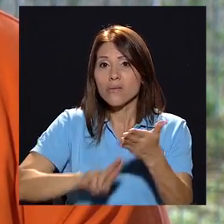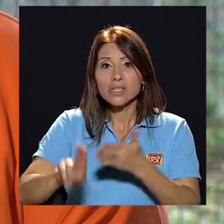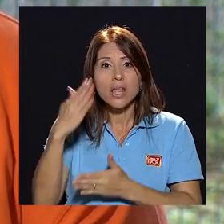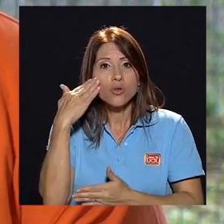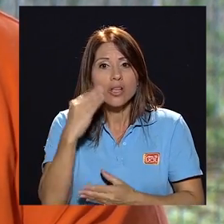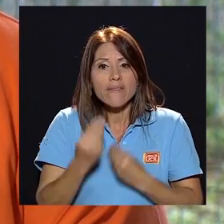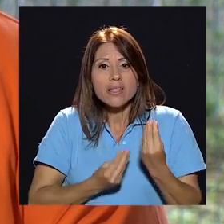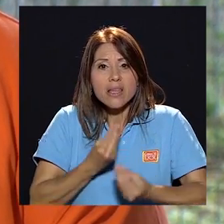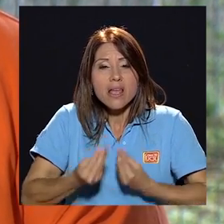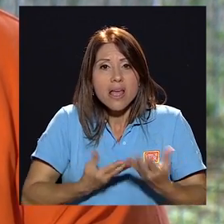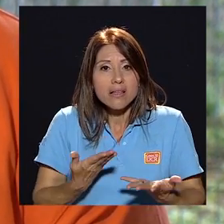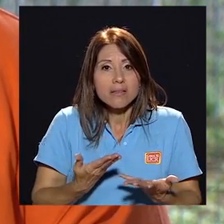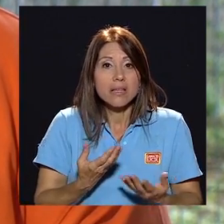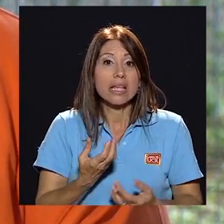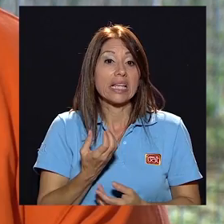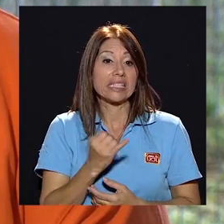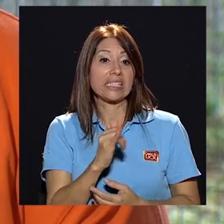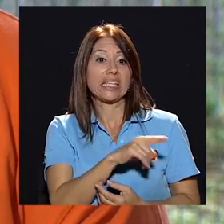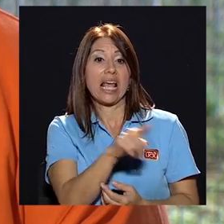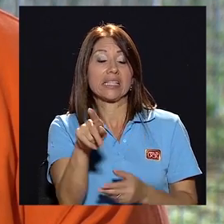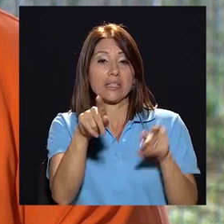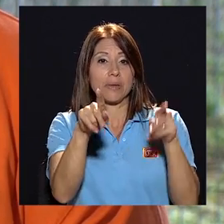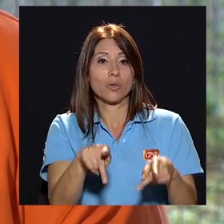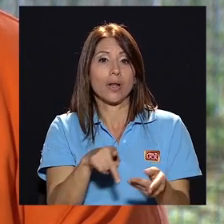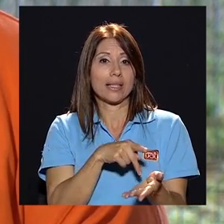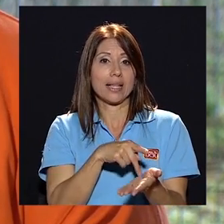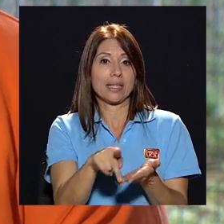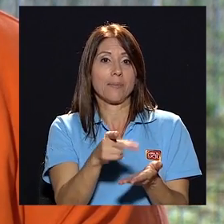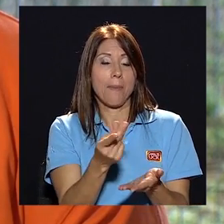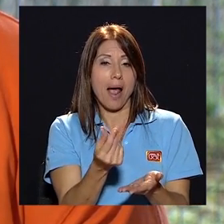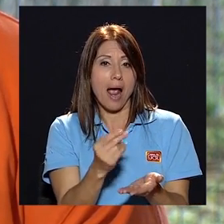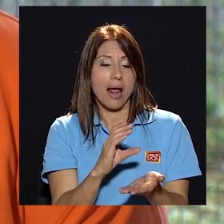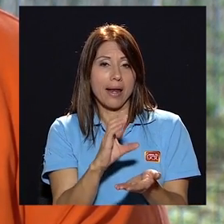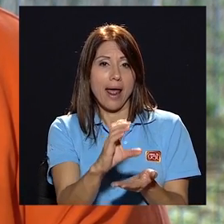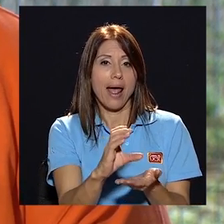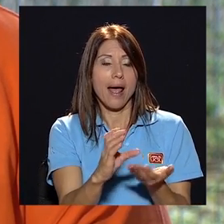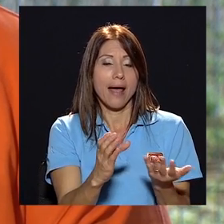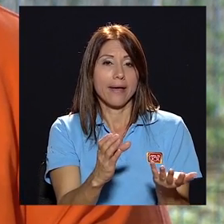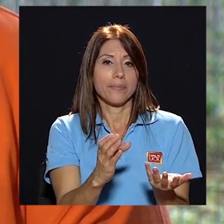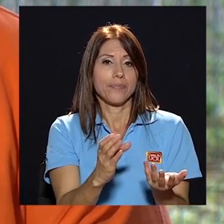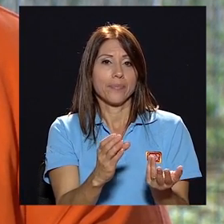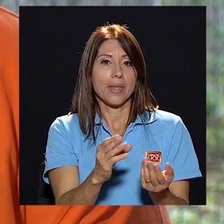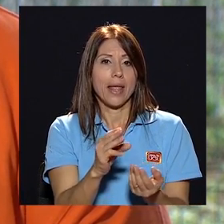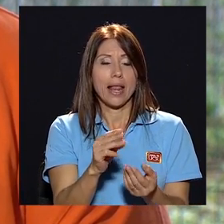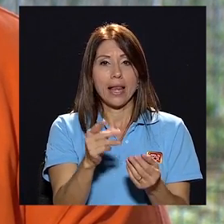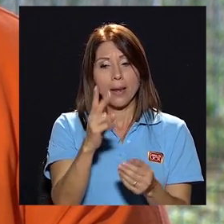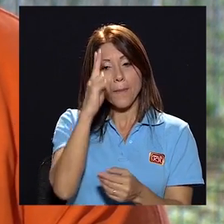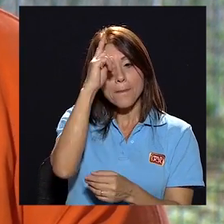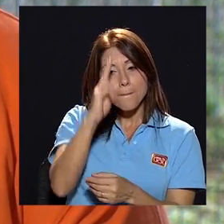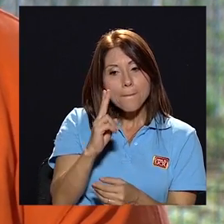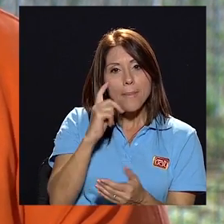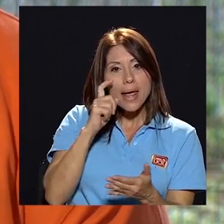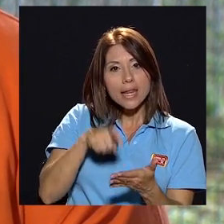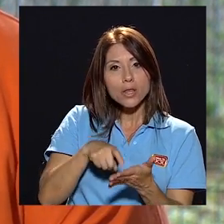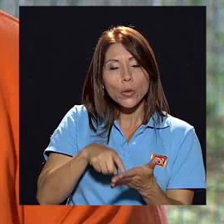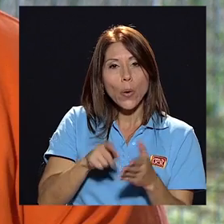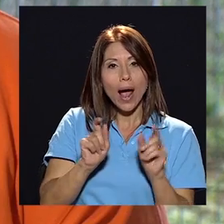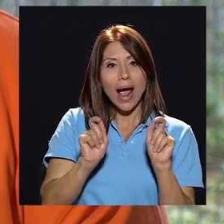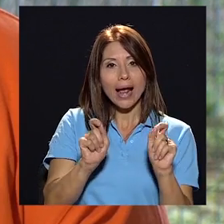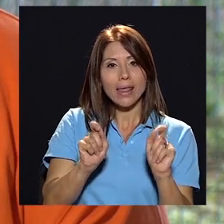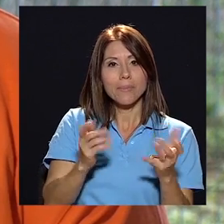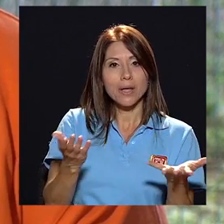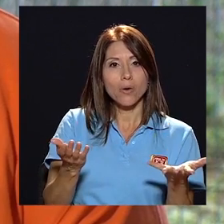no saben de colocarlos y si le pagara a estas personas el mérito académico